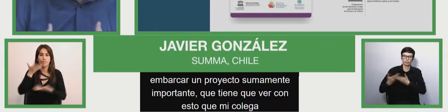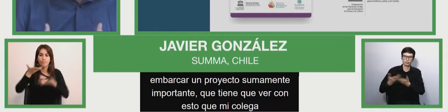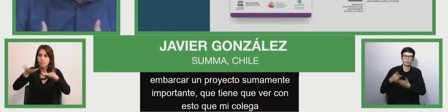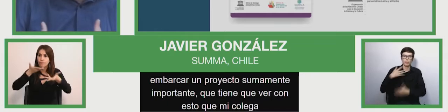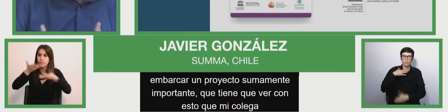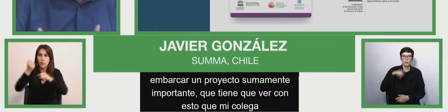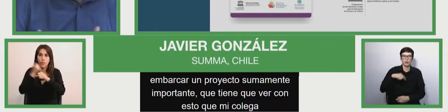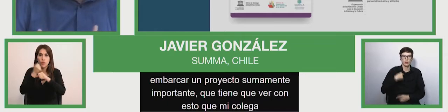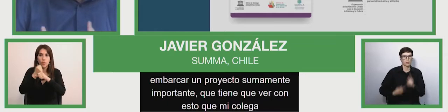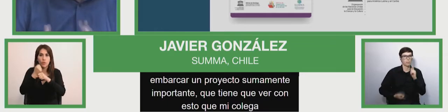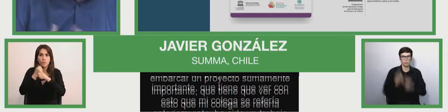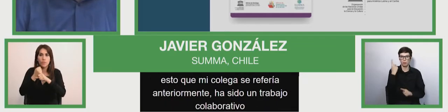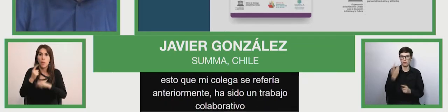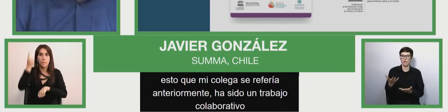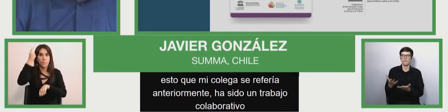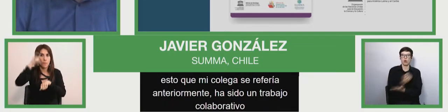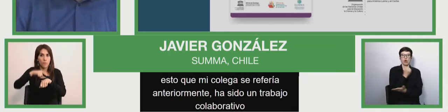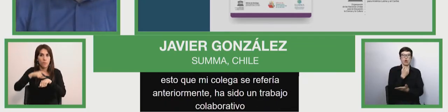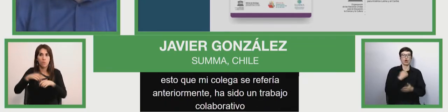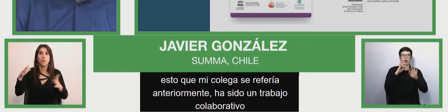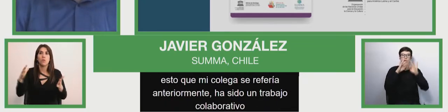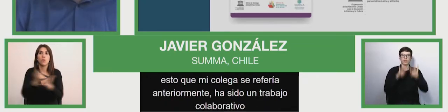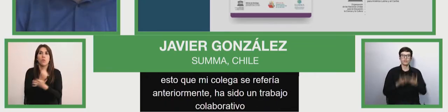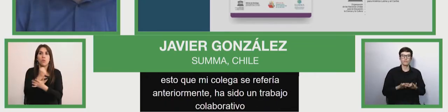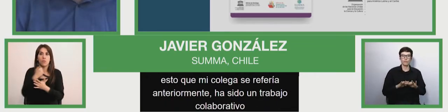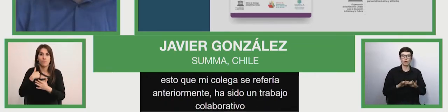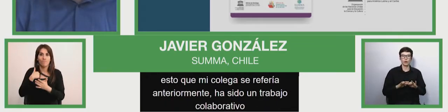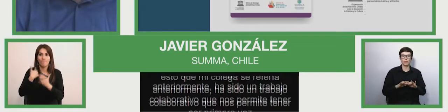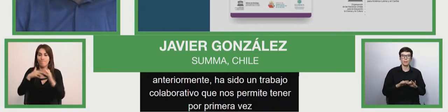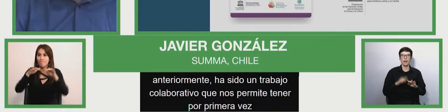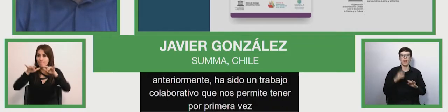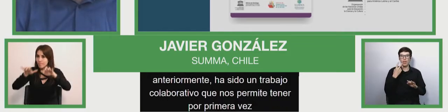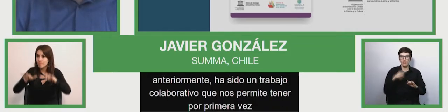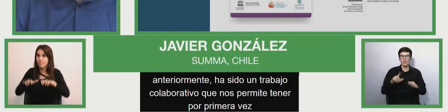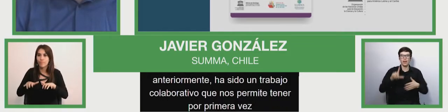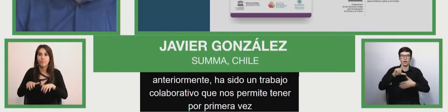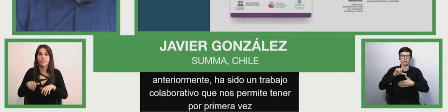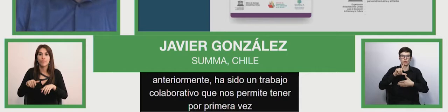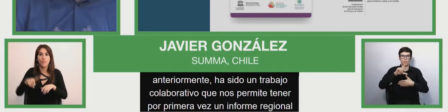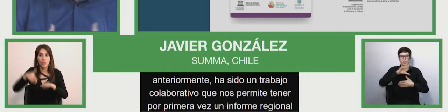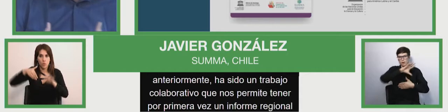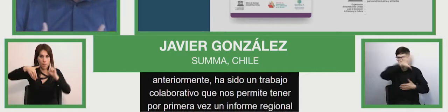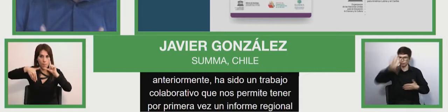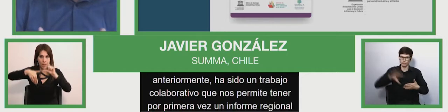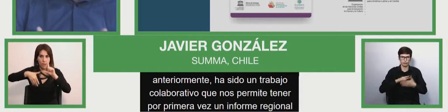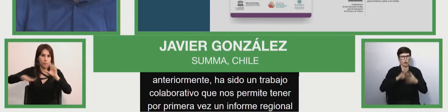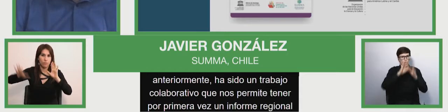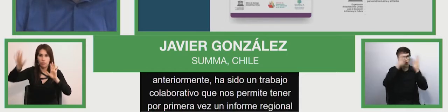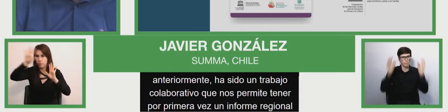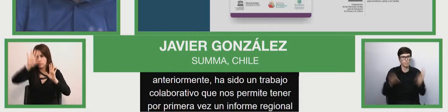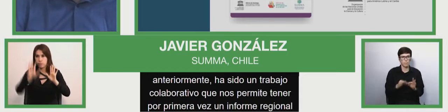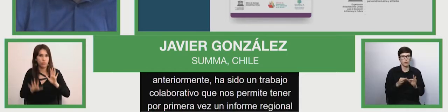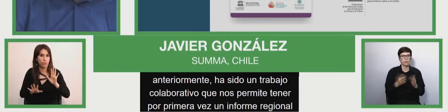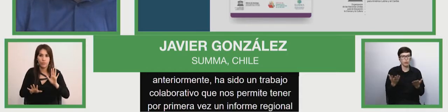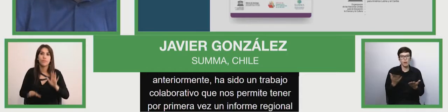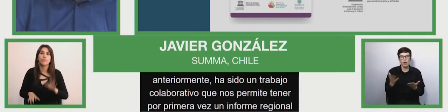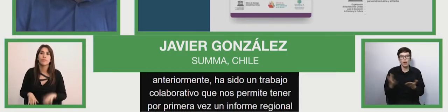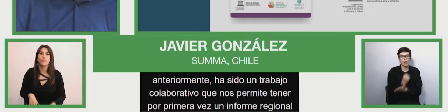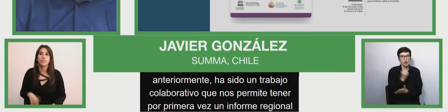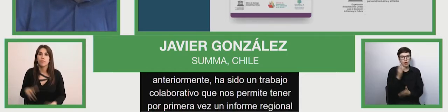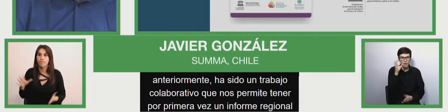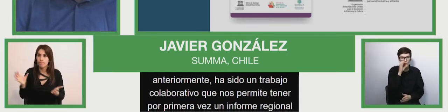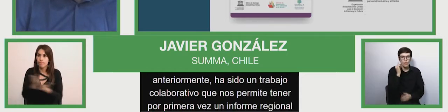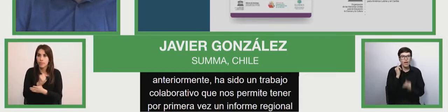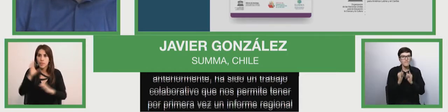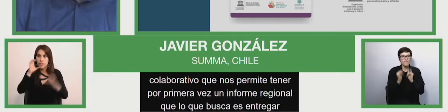permite tener por primera vez un informe regional para América Latina, que lo que busca es entregarse esta base empírica para